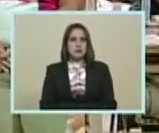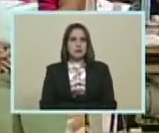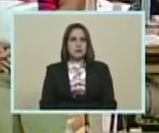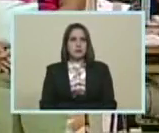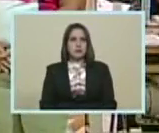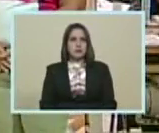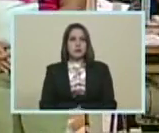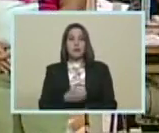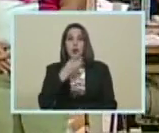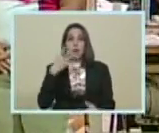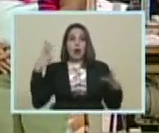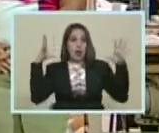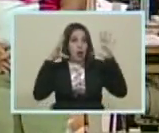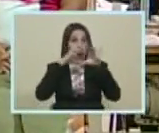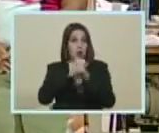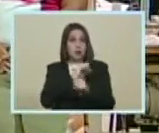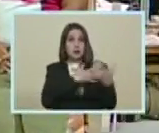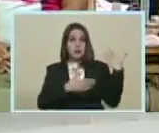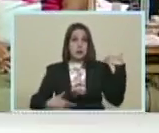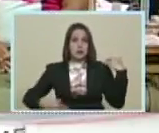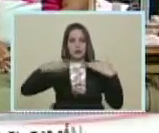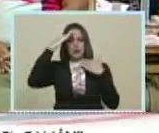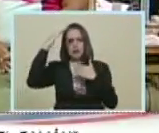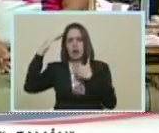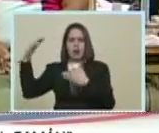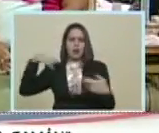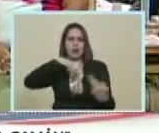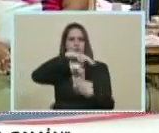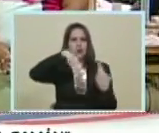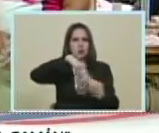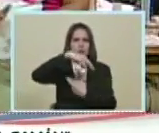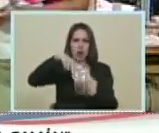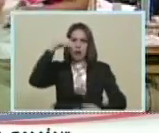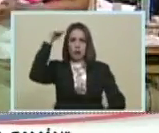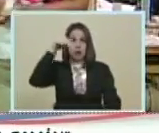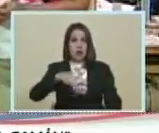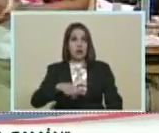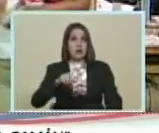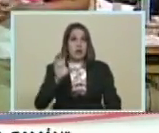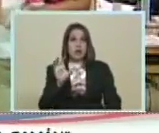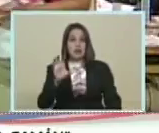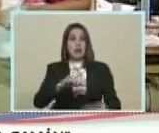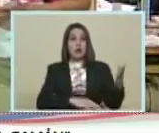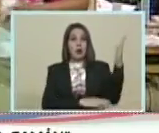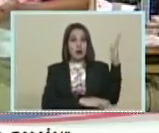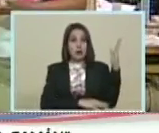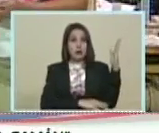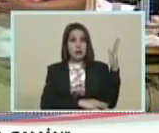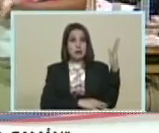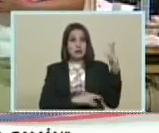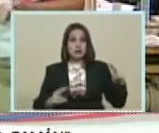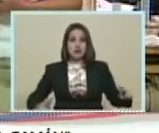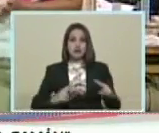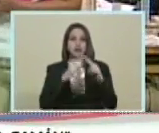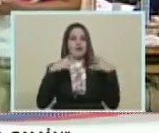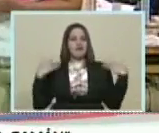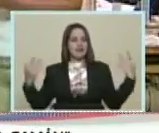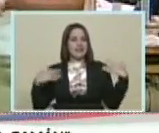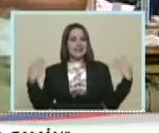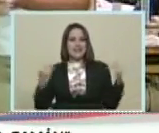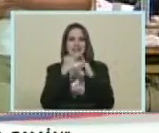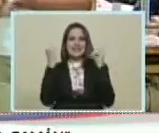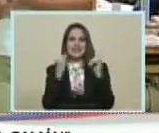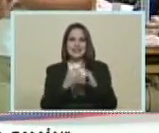Muy buenas noches Presidente Un saludo revolucionario Desde aquí Del Estado Lara Nos encontramos felices En el